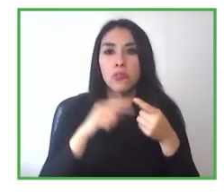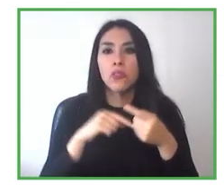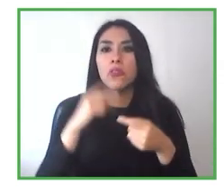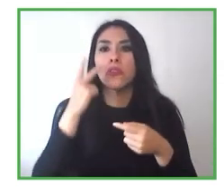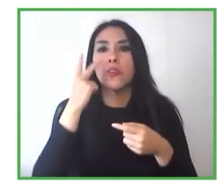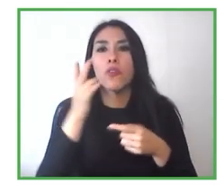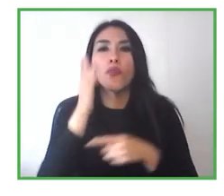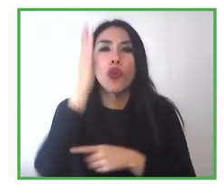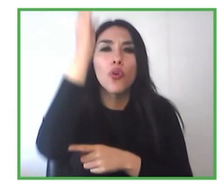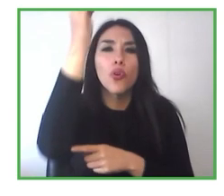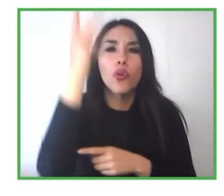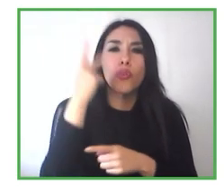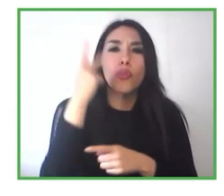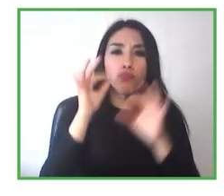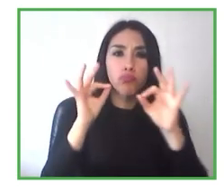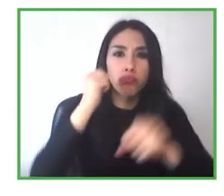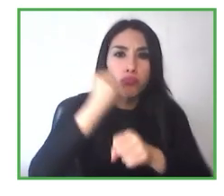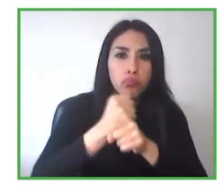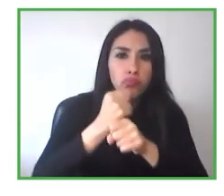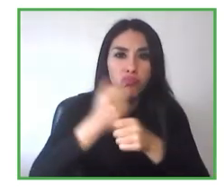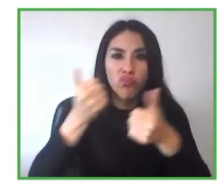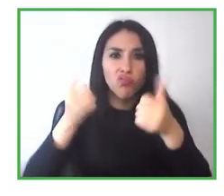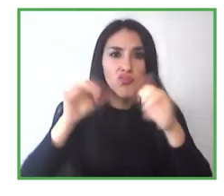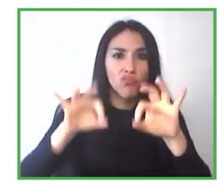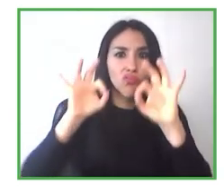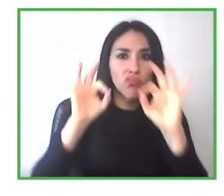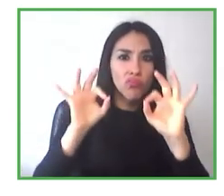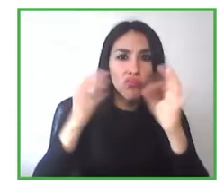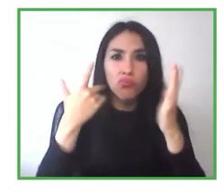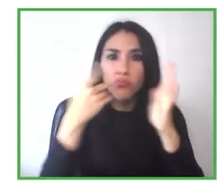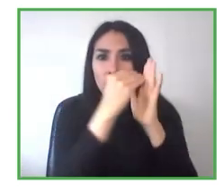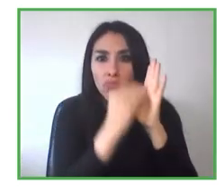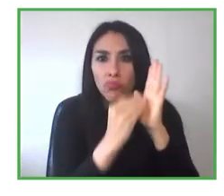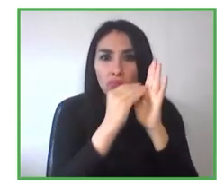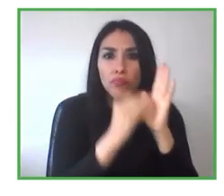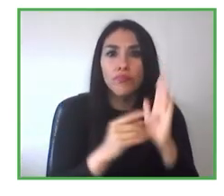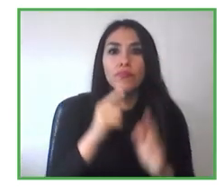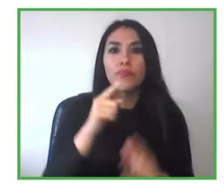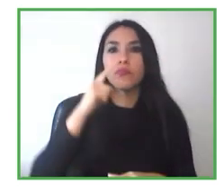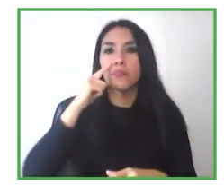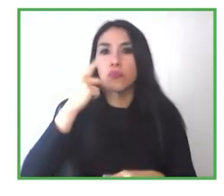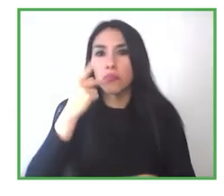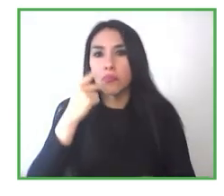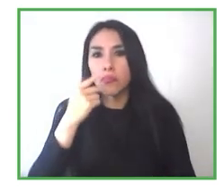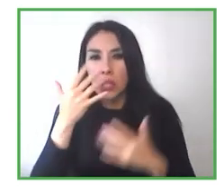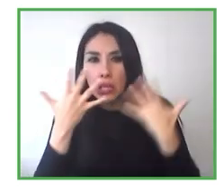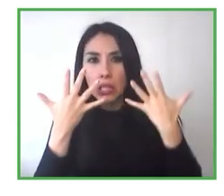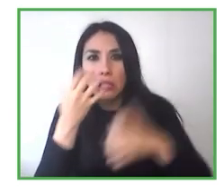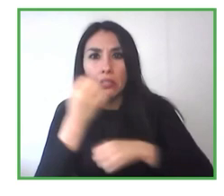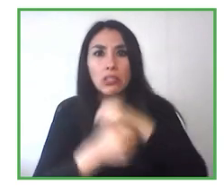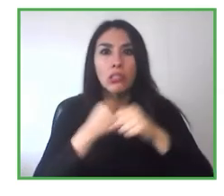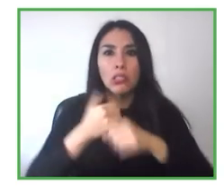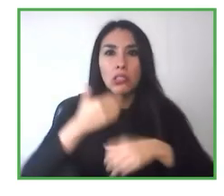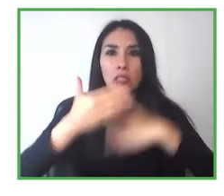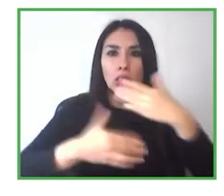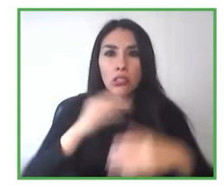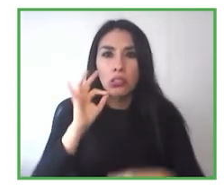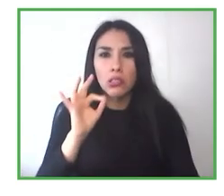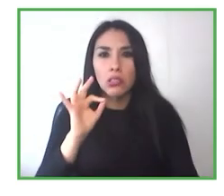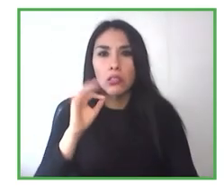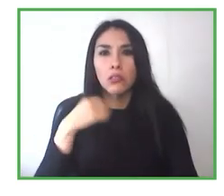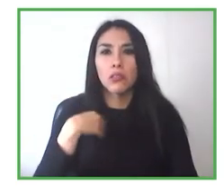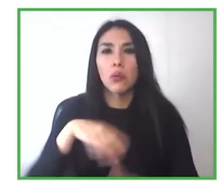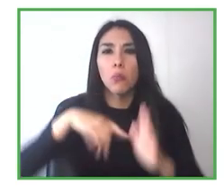esta escala, qué fue mejorando, qué se fue manteniendo y qué fue empeorando, para ir viendo qué es lo que tenemos que trabajar de manera más intensiva.